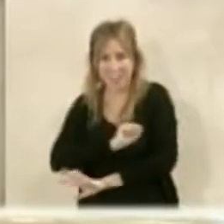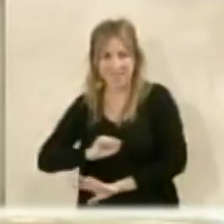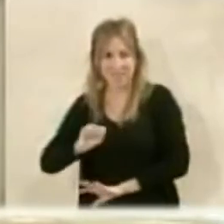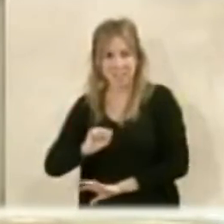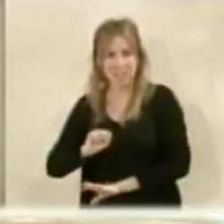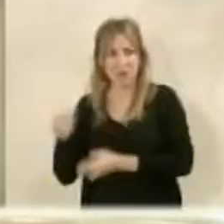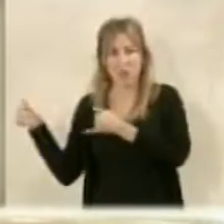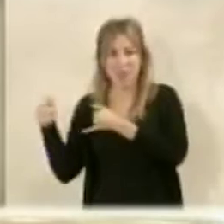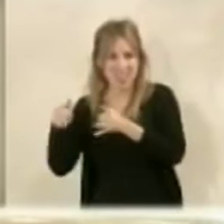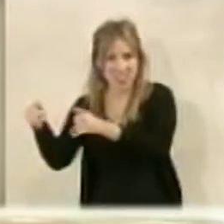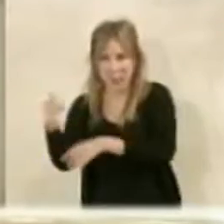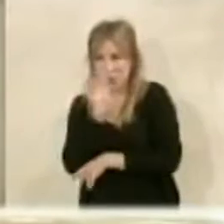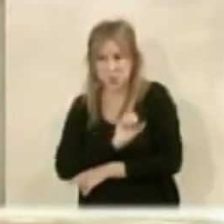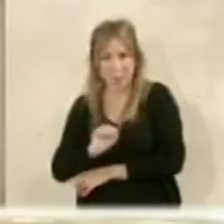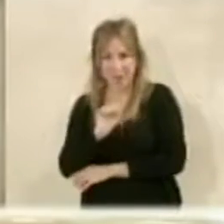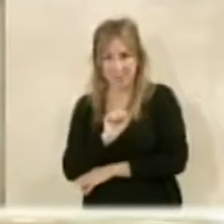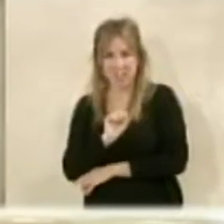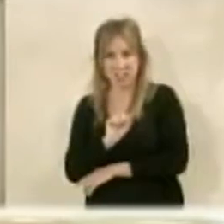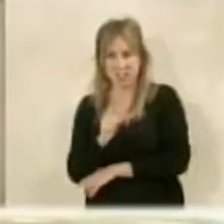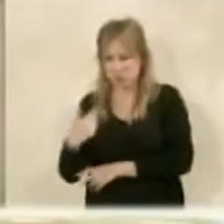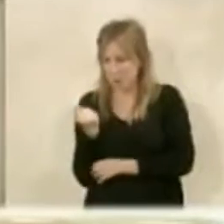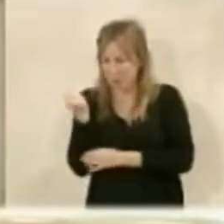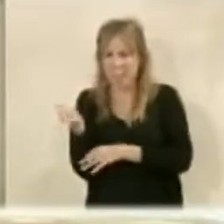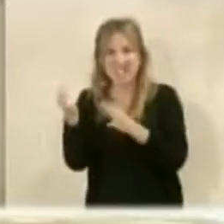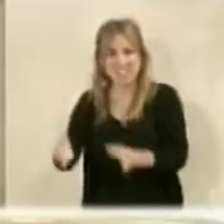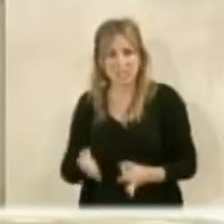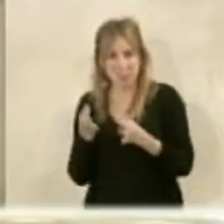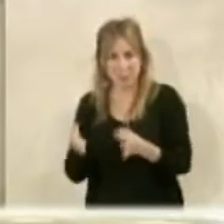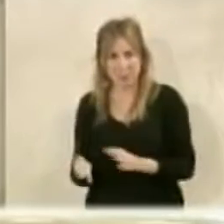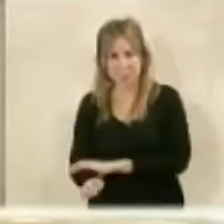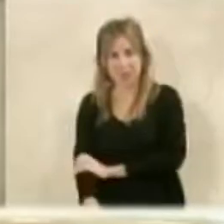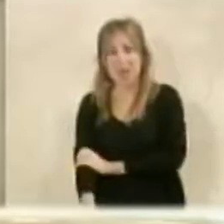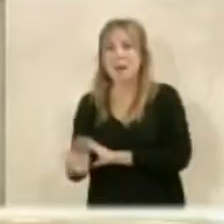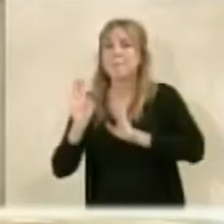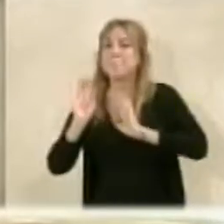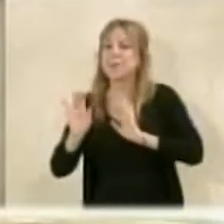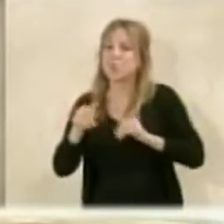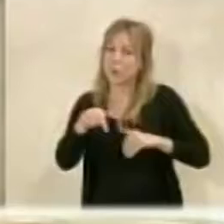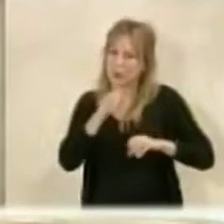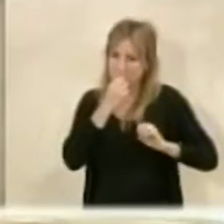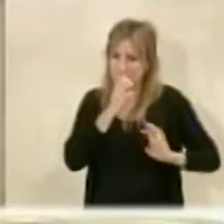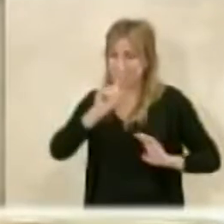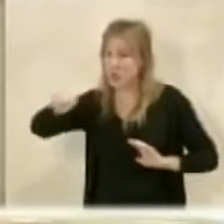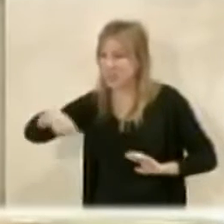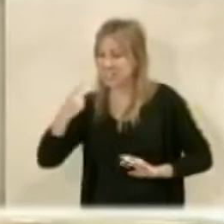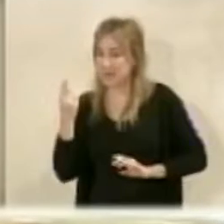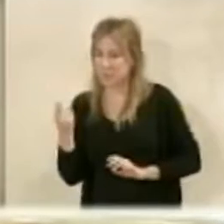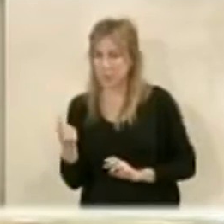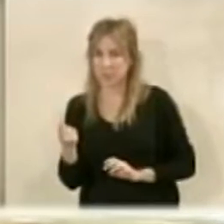preservarla. Y estoy totalmente apoyando y lo vamos a apoyar siempre. Pero de ahí a menospreciar, y esto ya